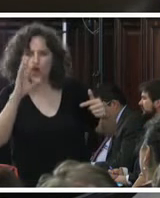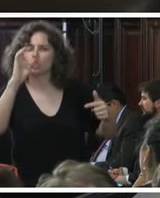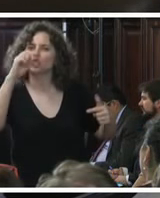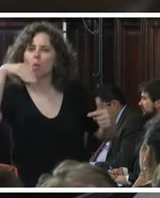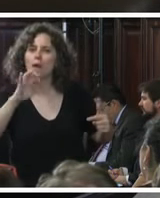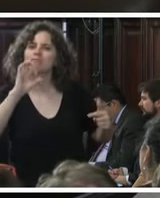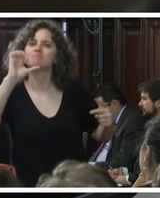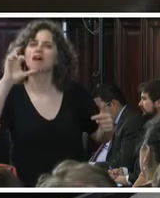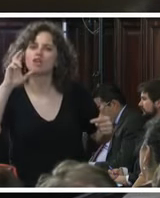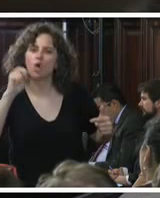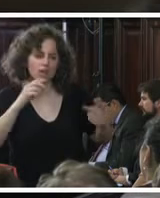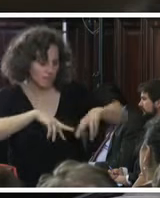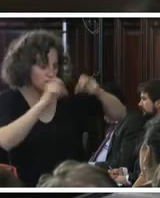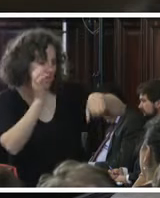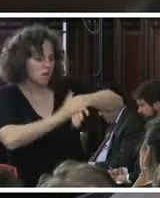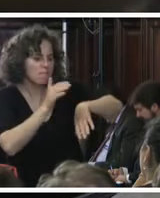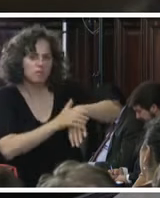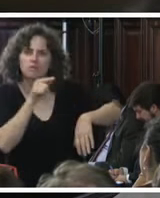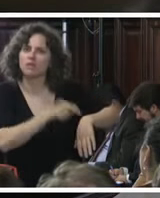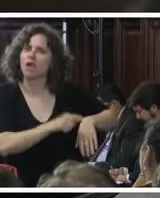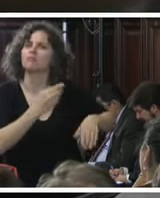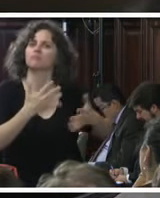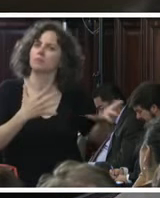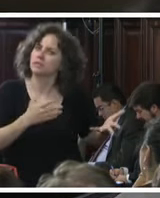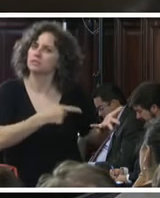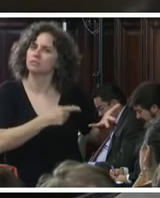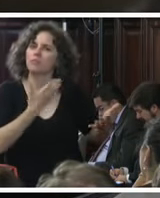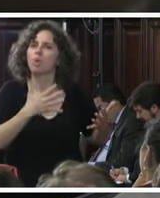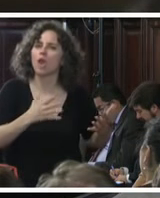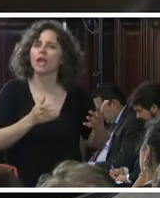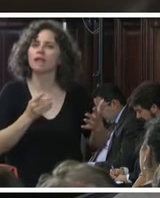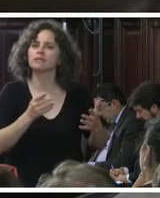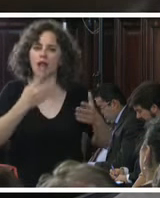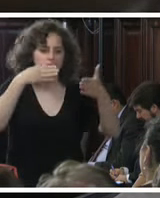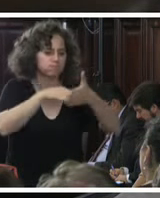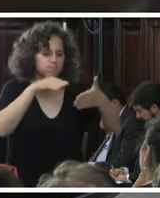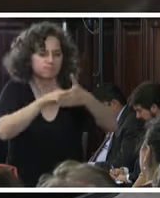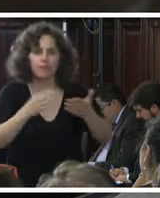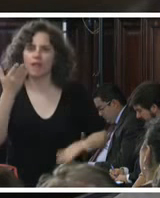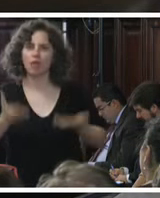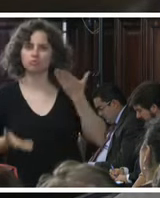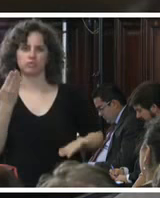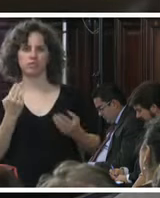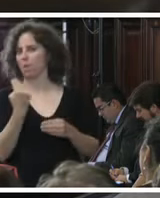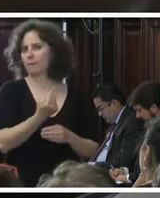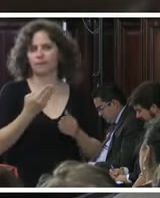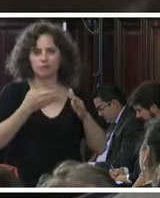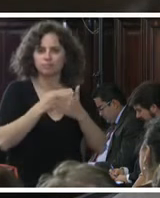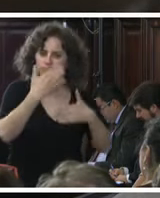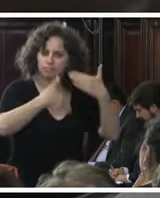la investigación de su responsabilidad aparente por lo que sería la obstrucción de la justicia sigue